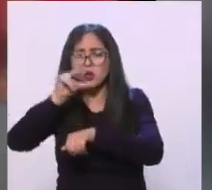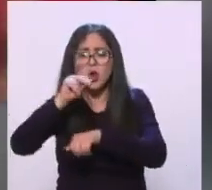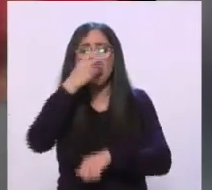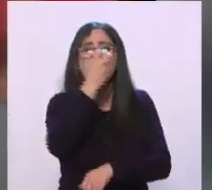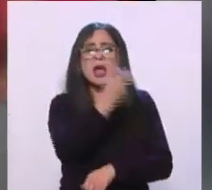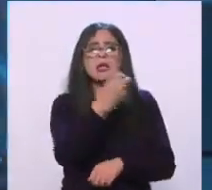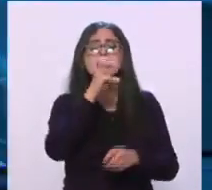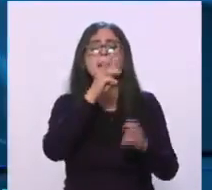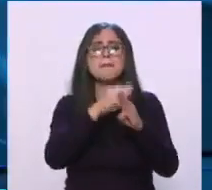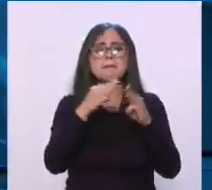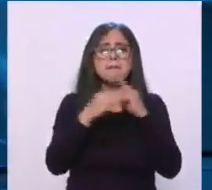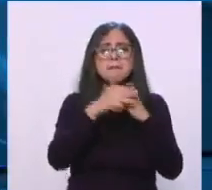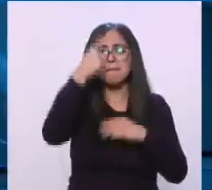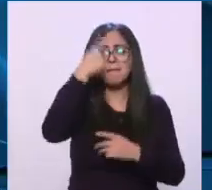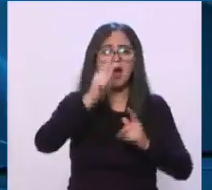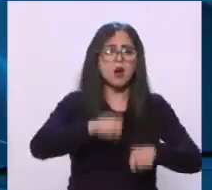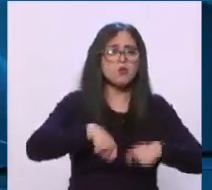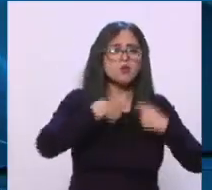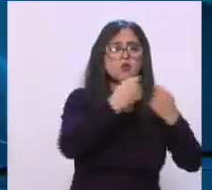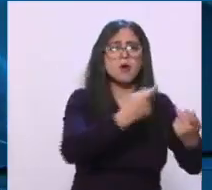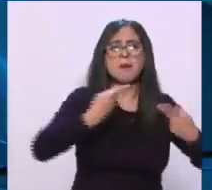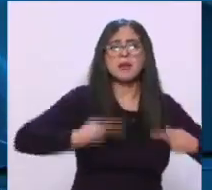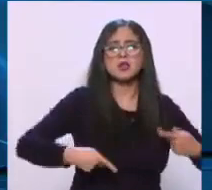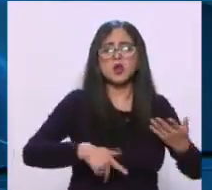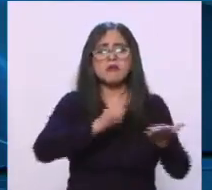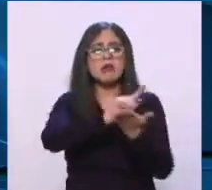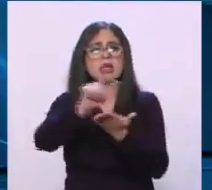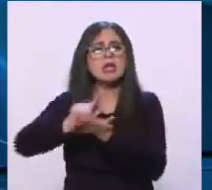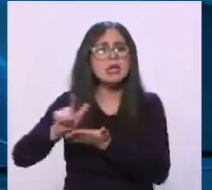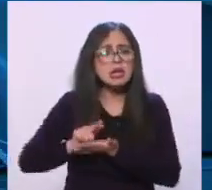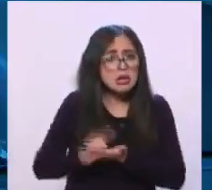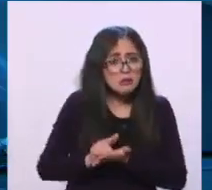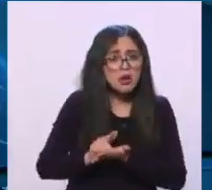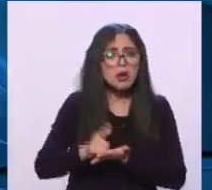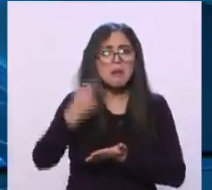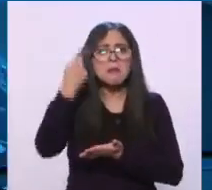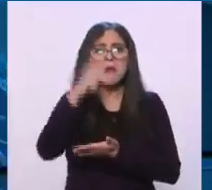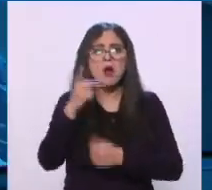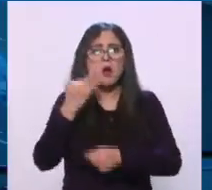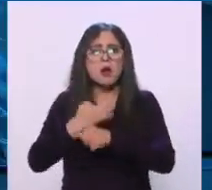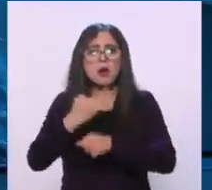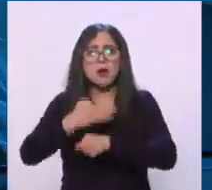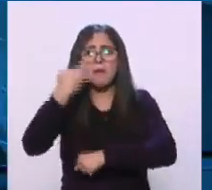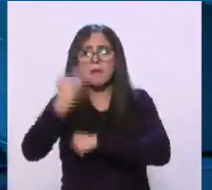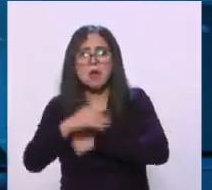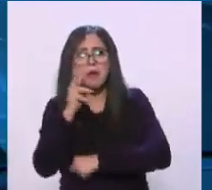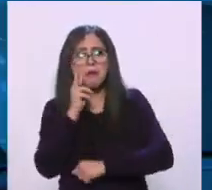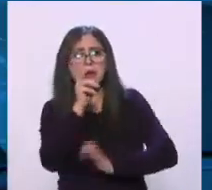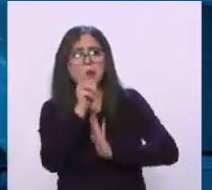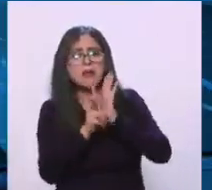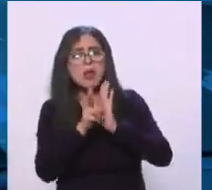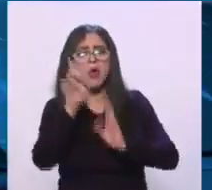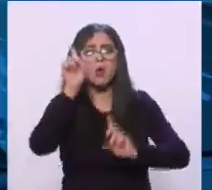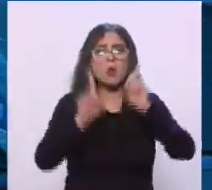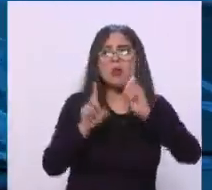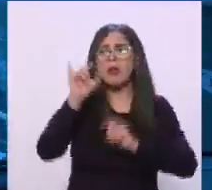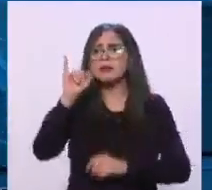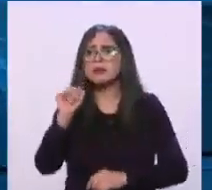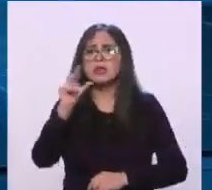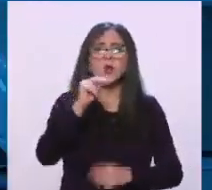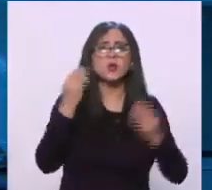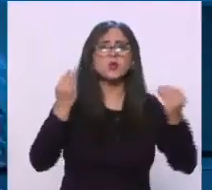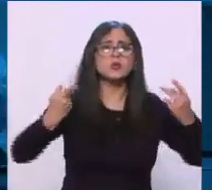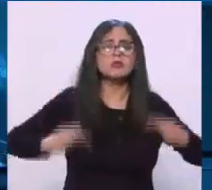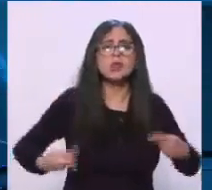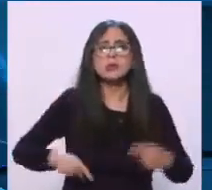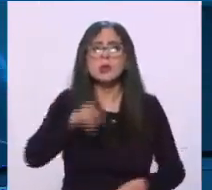intendencia, pero mientras duró, la sensación de si era verdad o no, generó mucho pánico, siendo una de